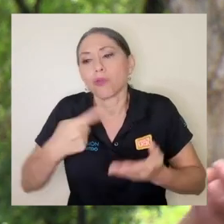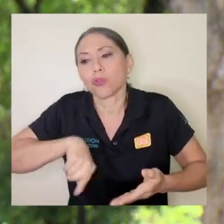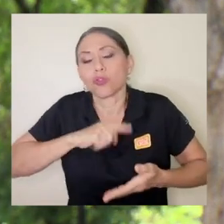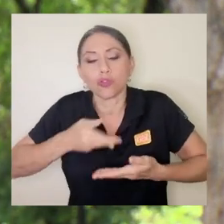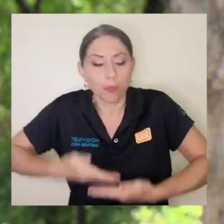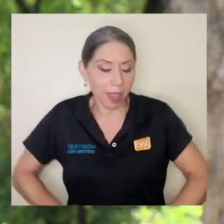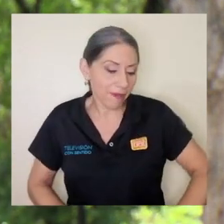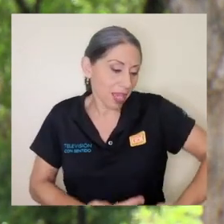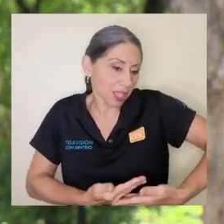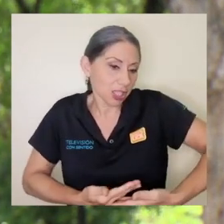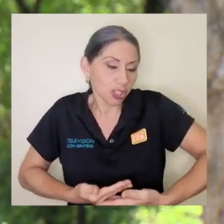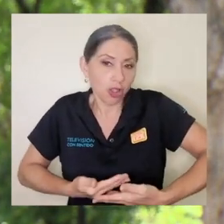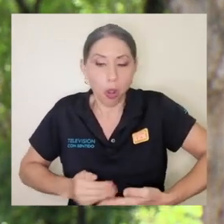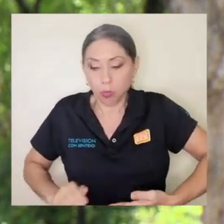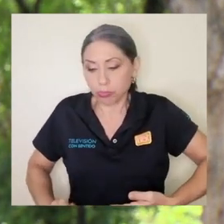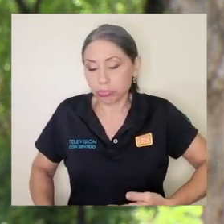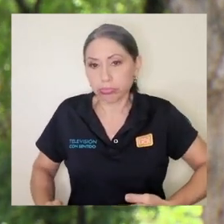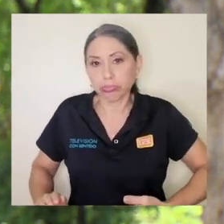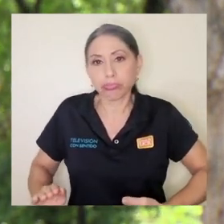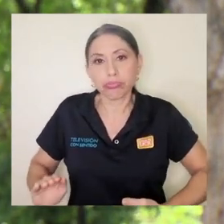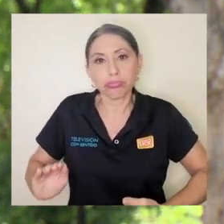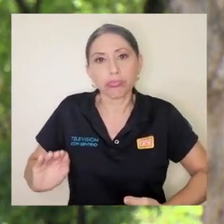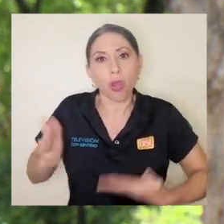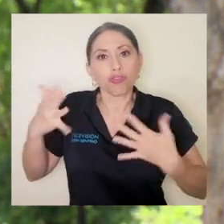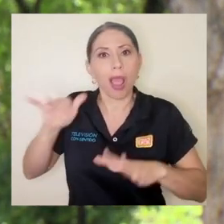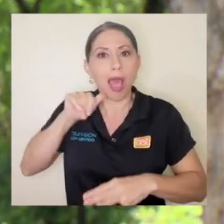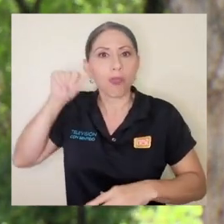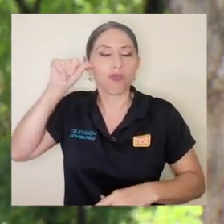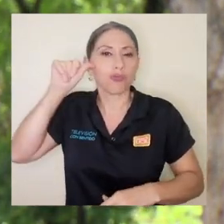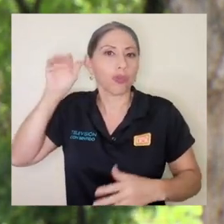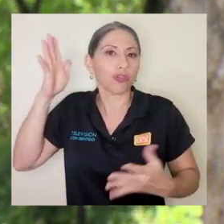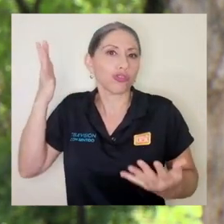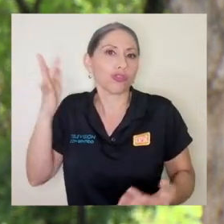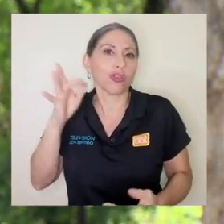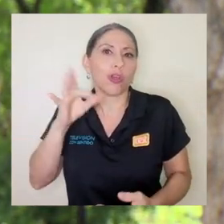Indistintamente de si somos bebés o ya